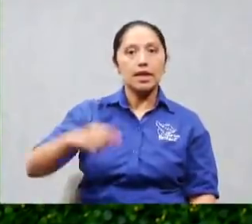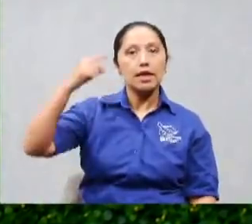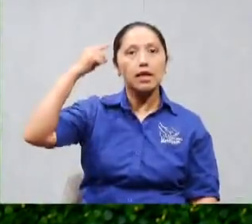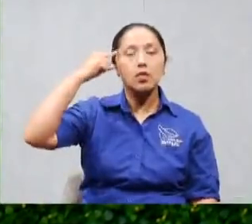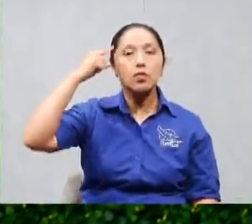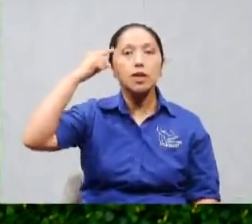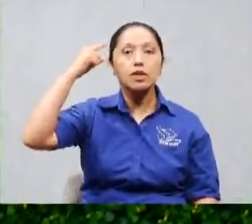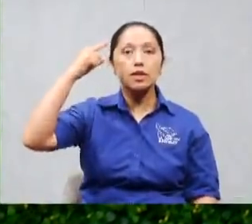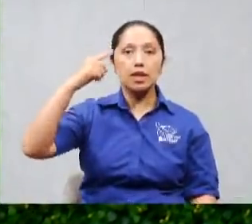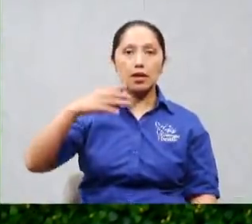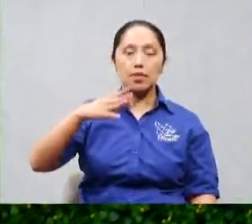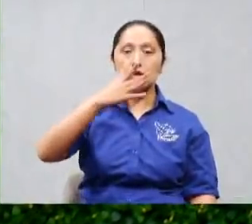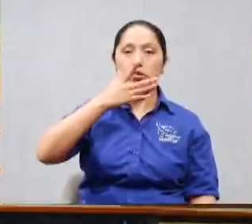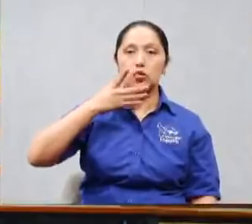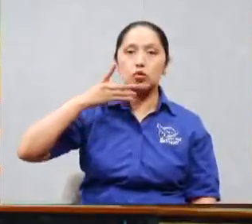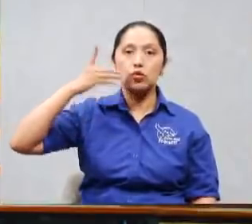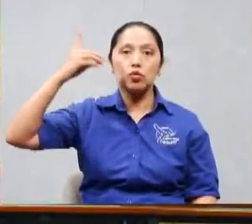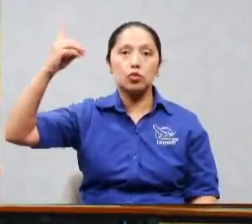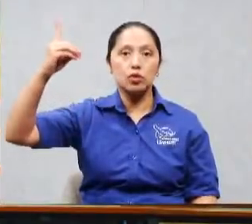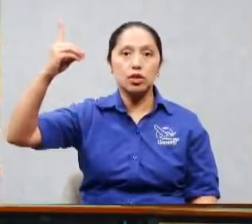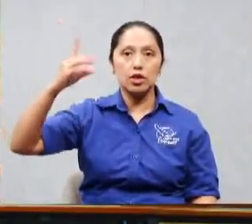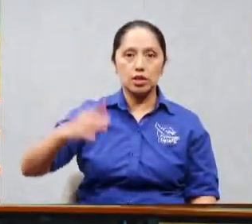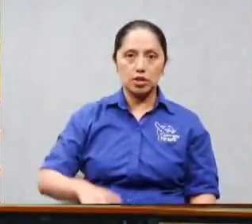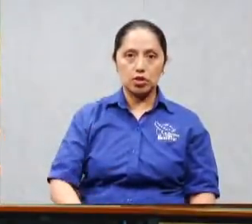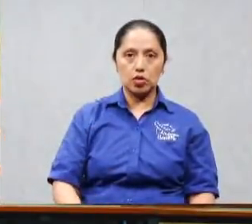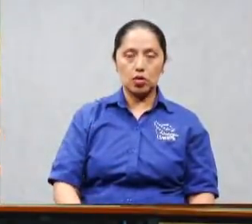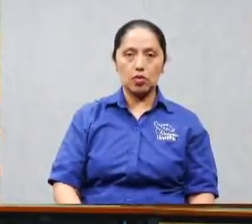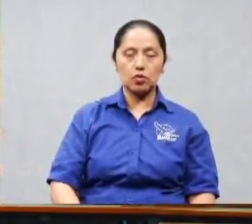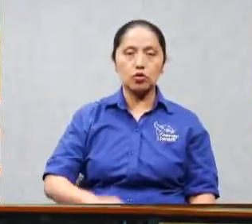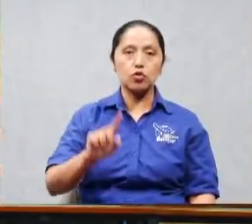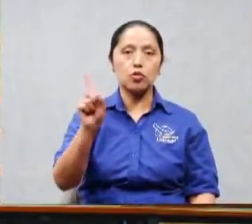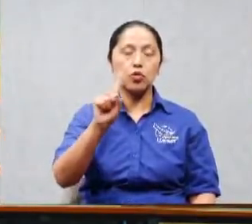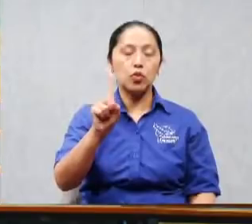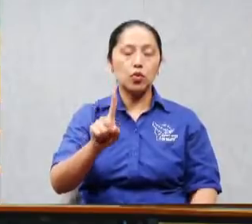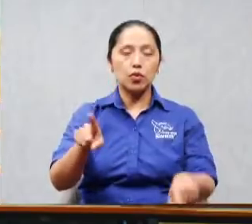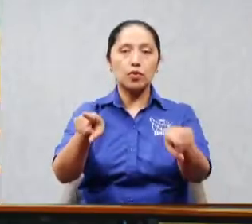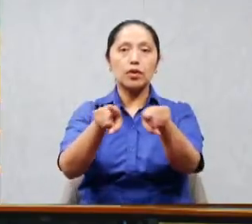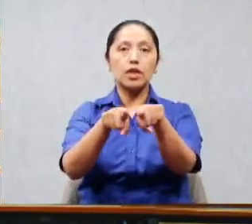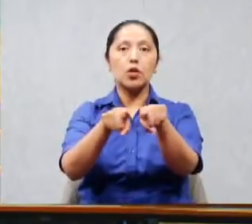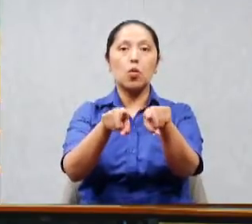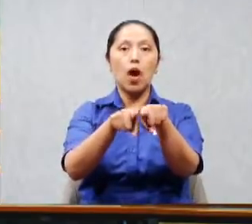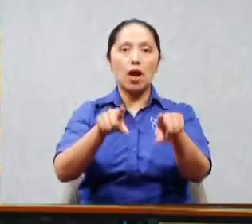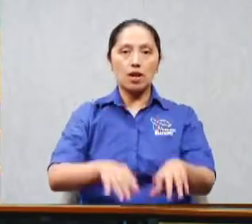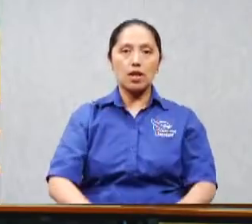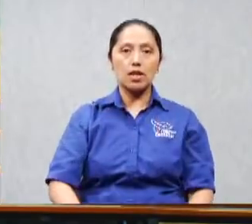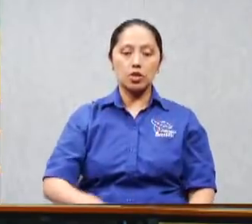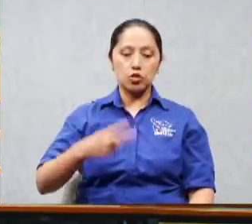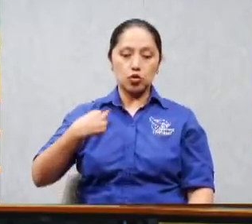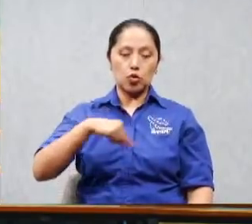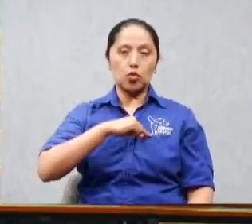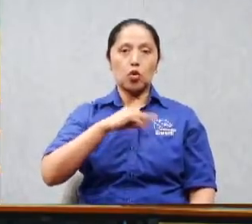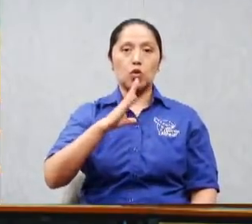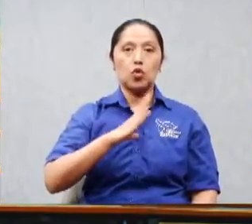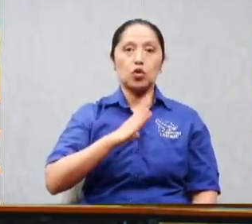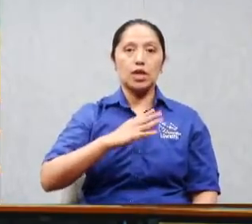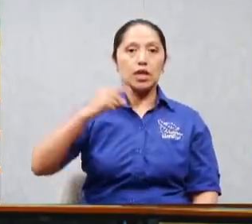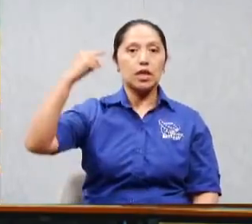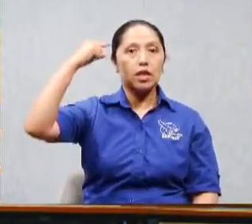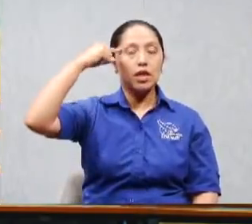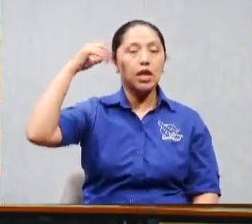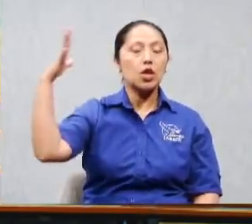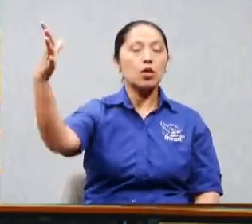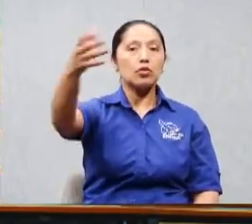pensamientos de Dios. Son nuestros conceptos, nuestra manera de pensar, nuestra perspectiva y nuestros caminos,